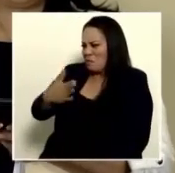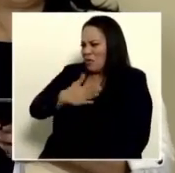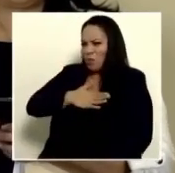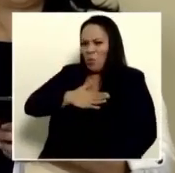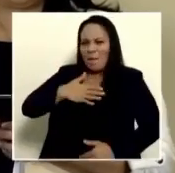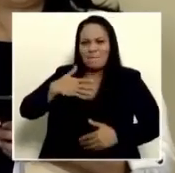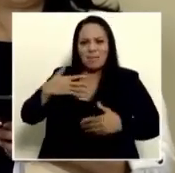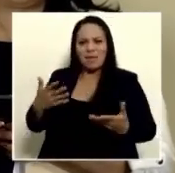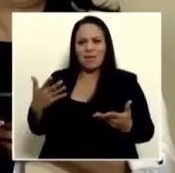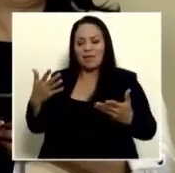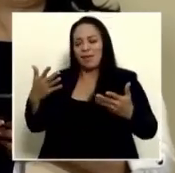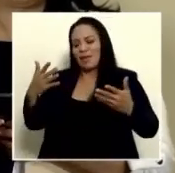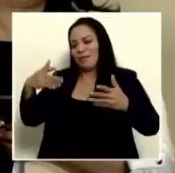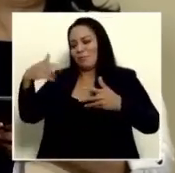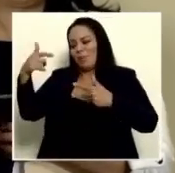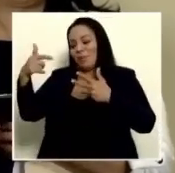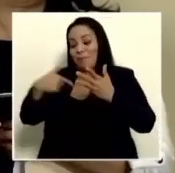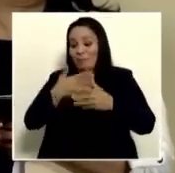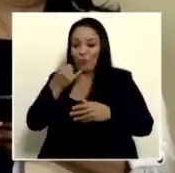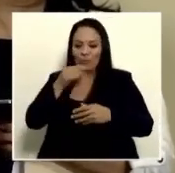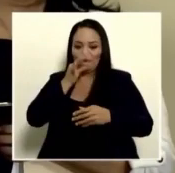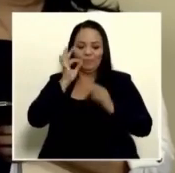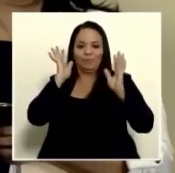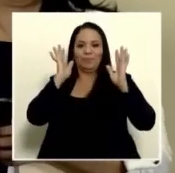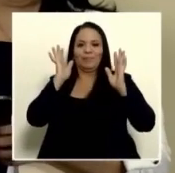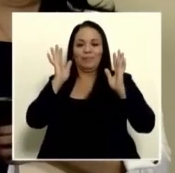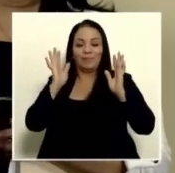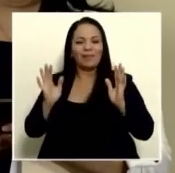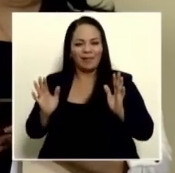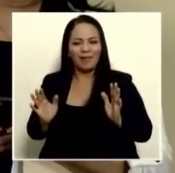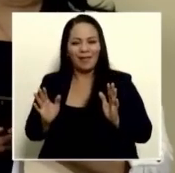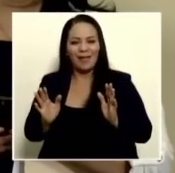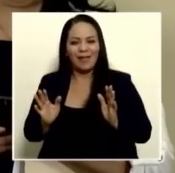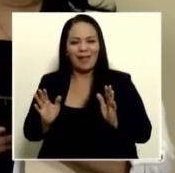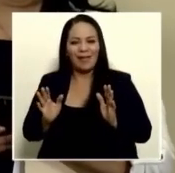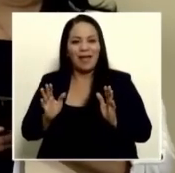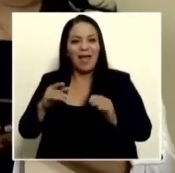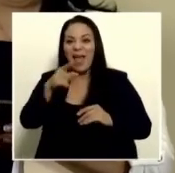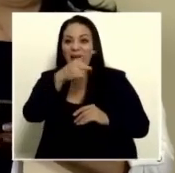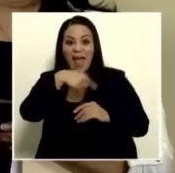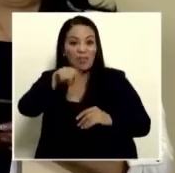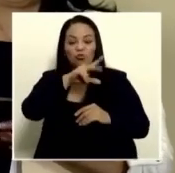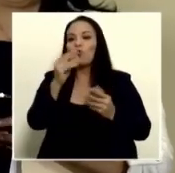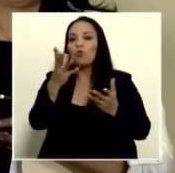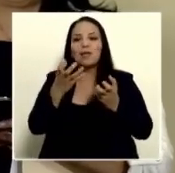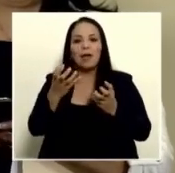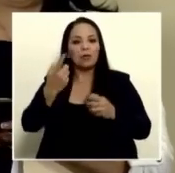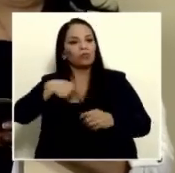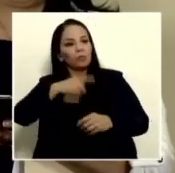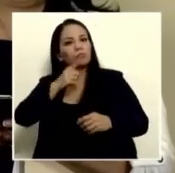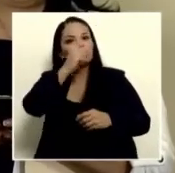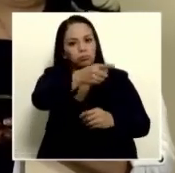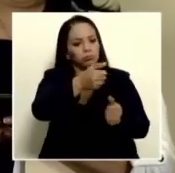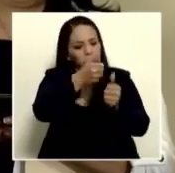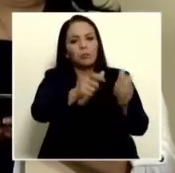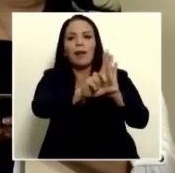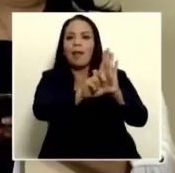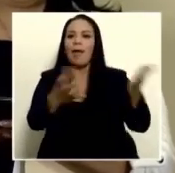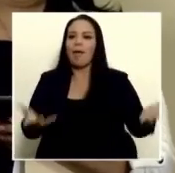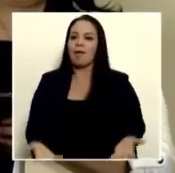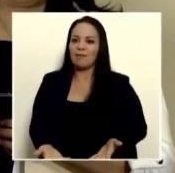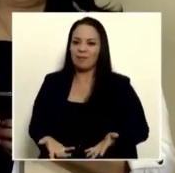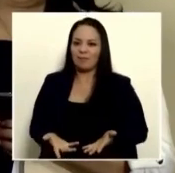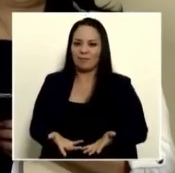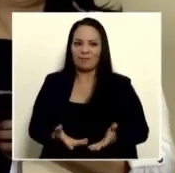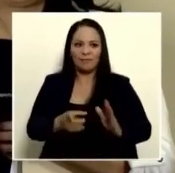mejor me callo de querer ponerlos a operar conforme la ley que rige para los mortales de